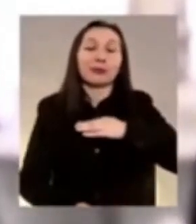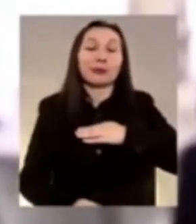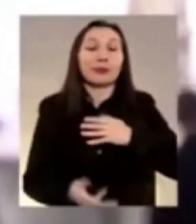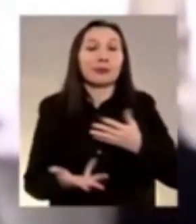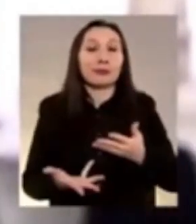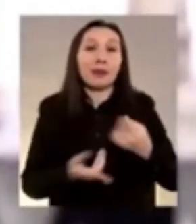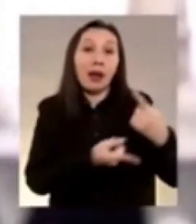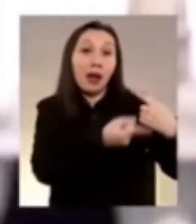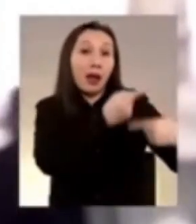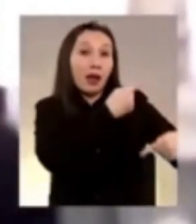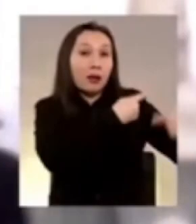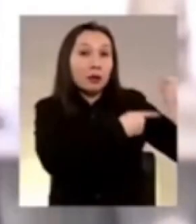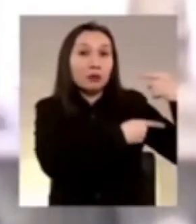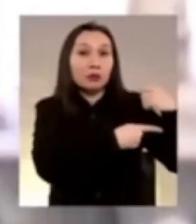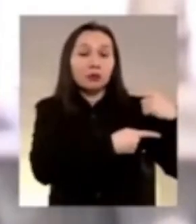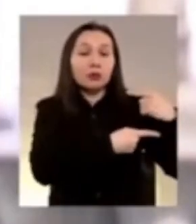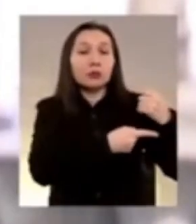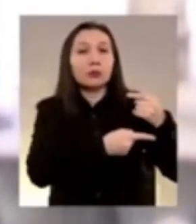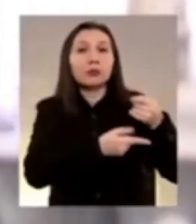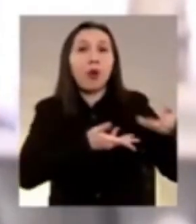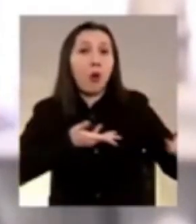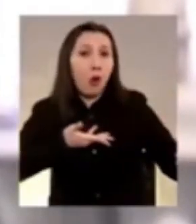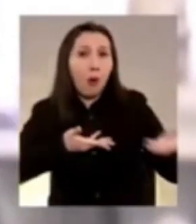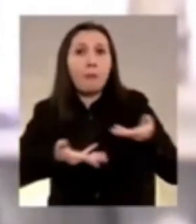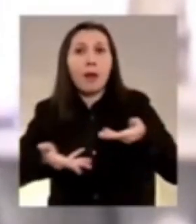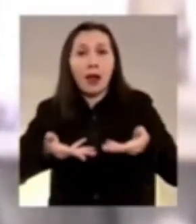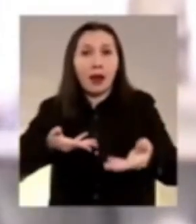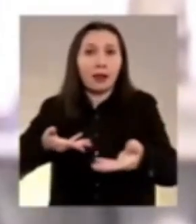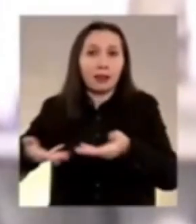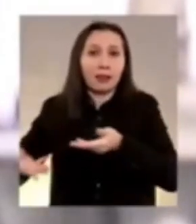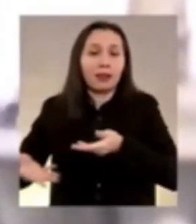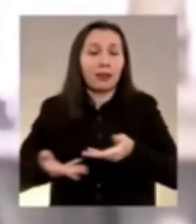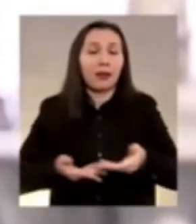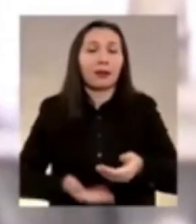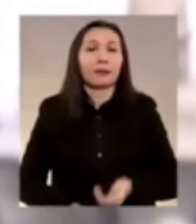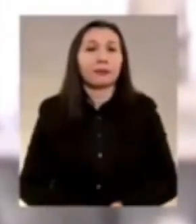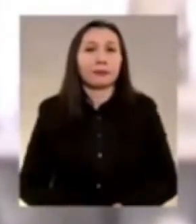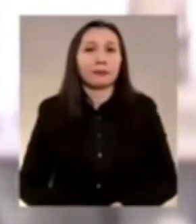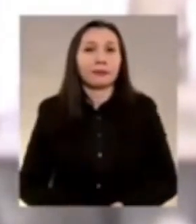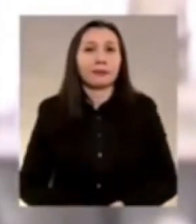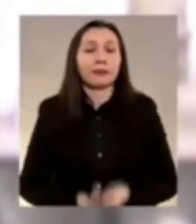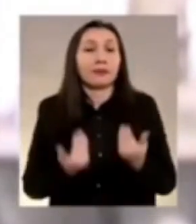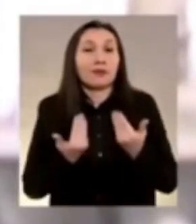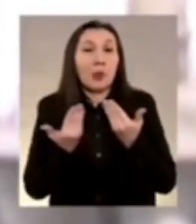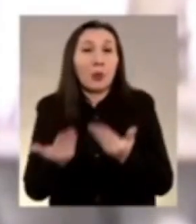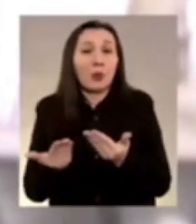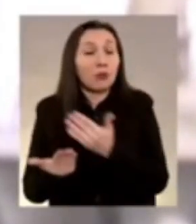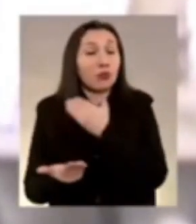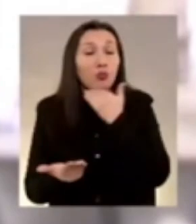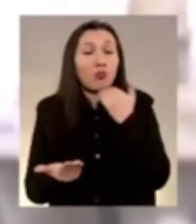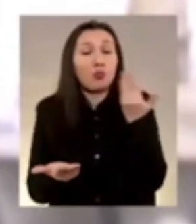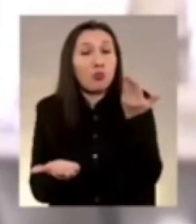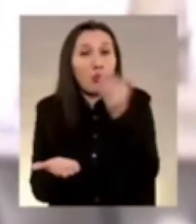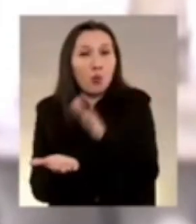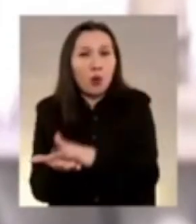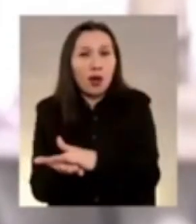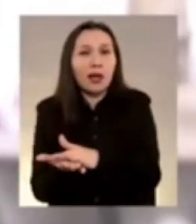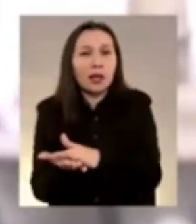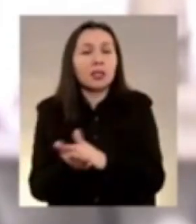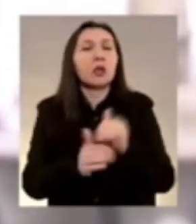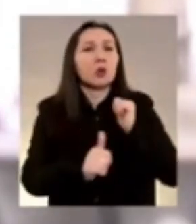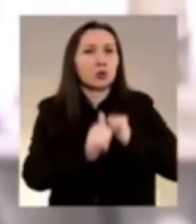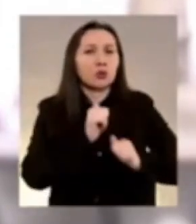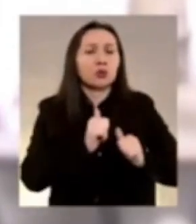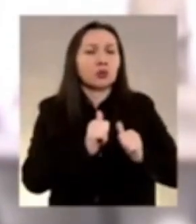historia que es compartida, que trajo muerte, que trajo